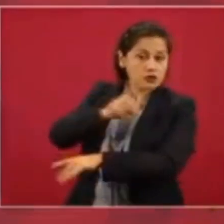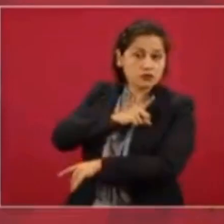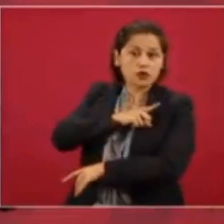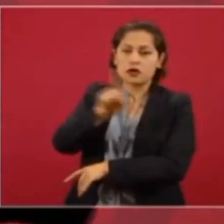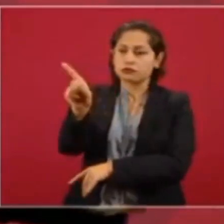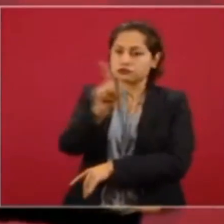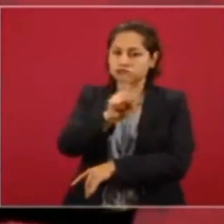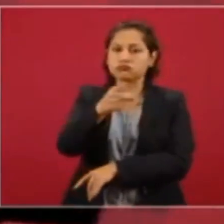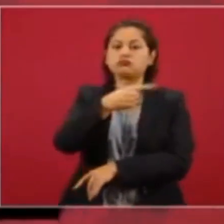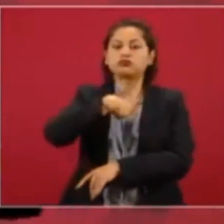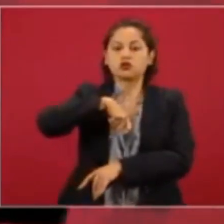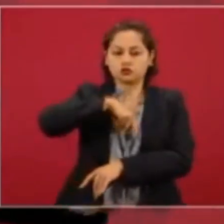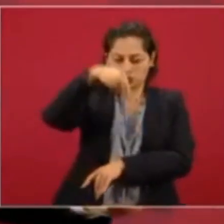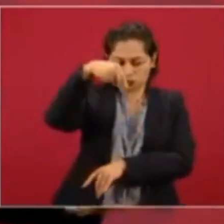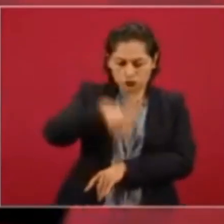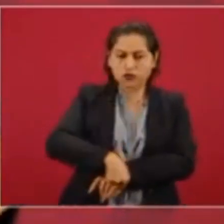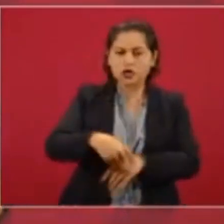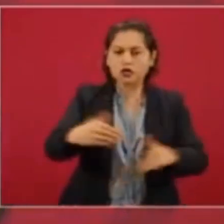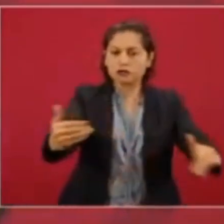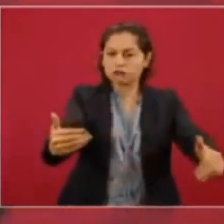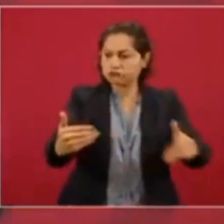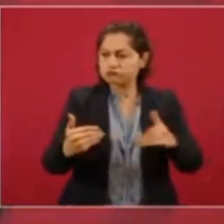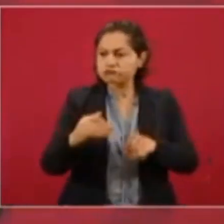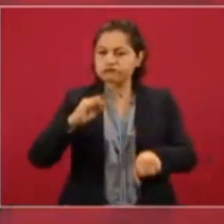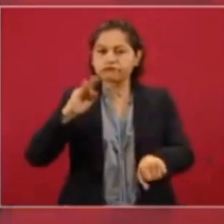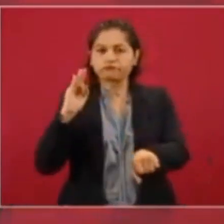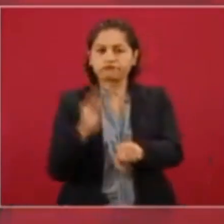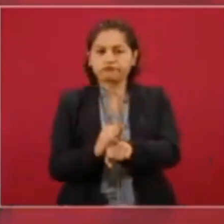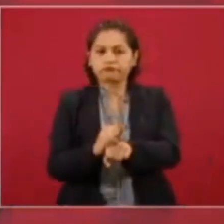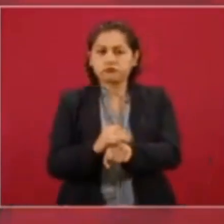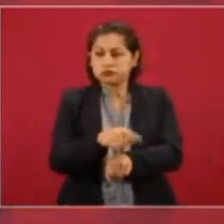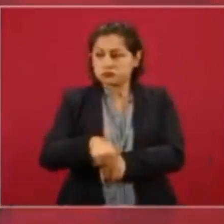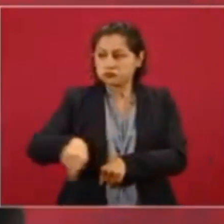protegemos a todos los perseguidos,